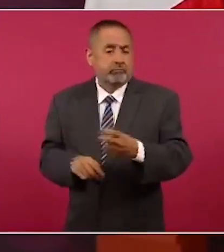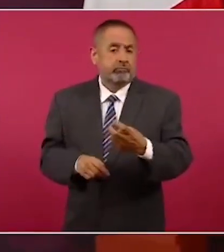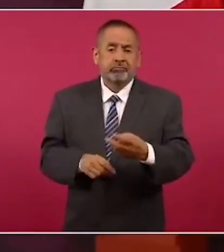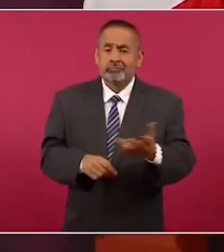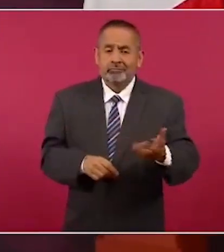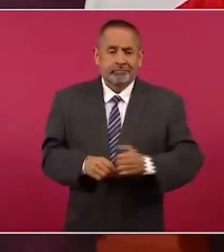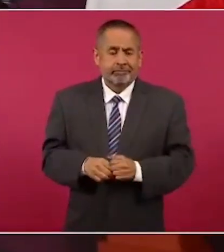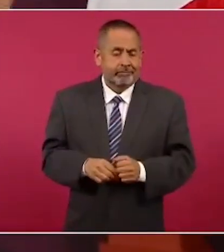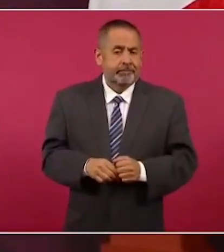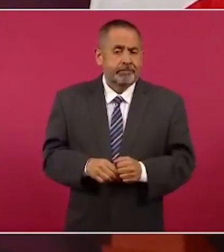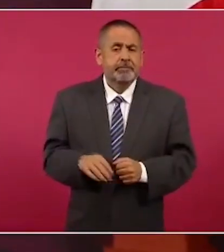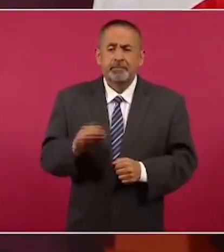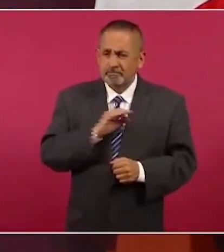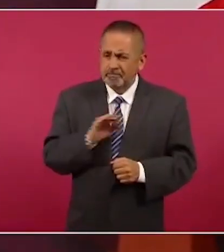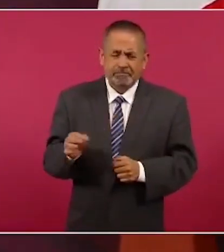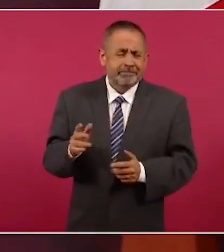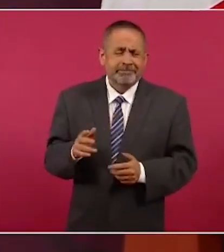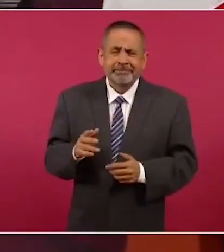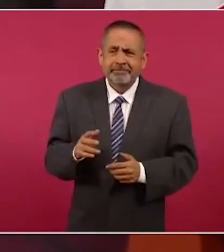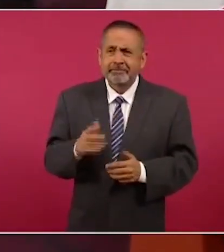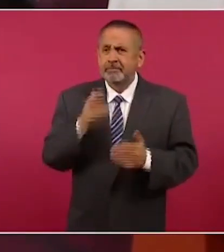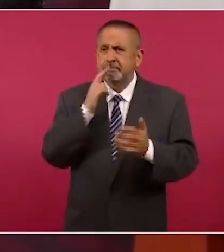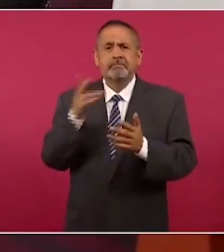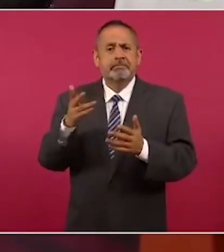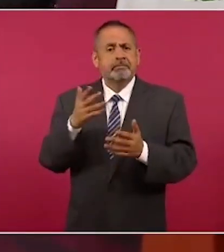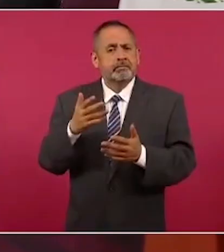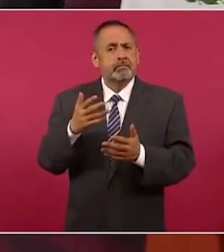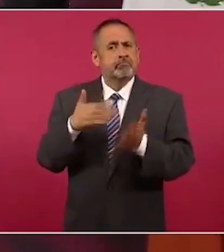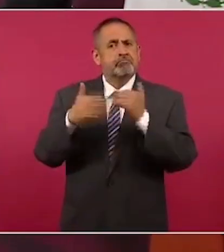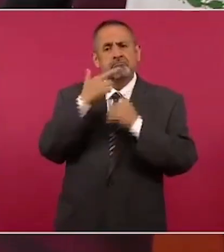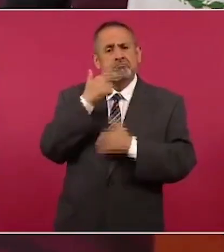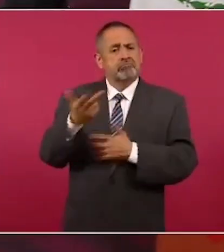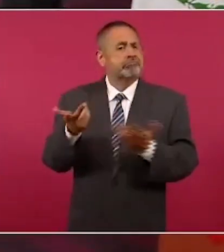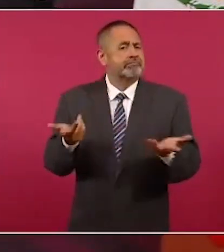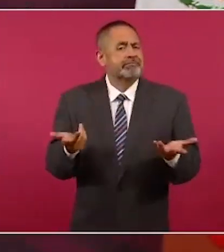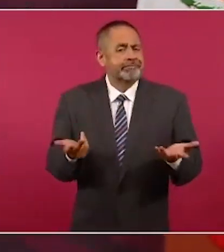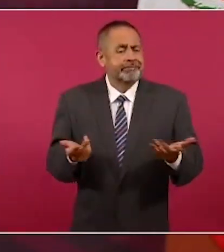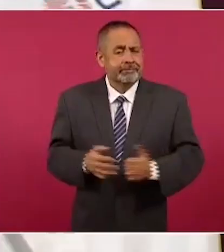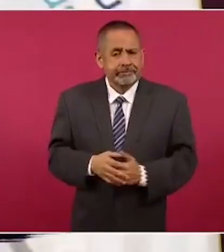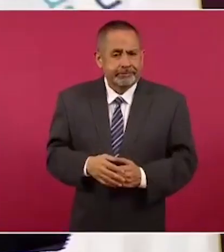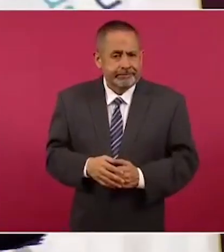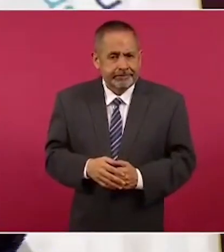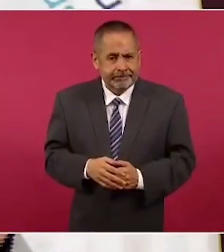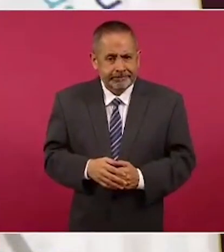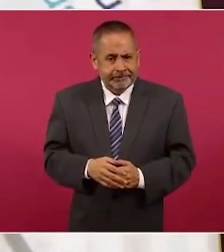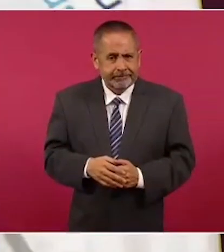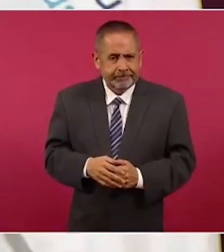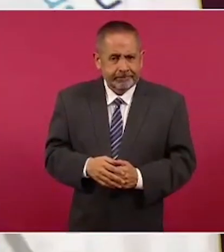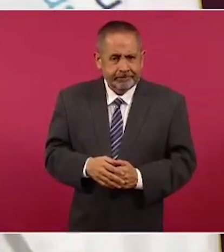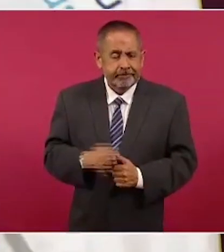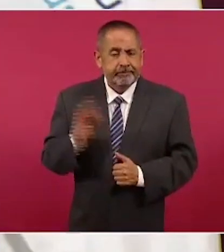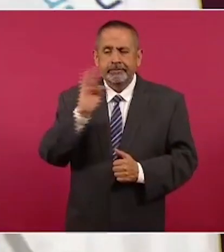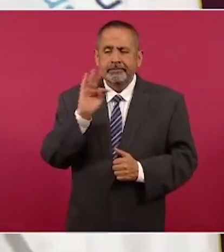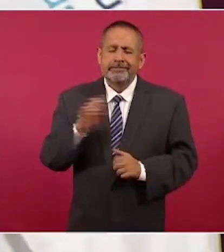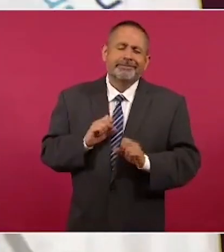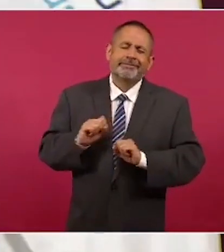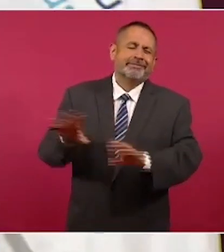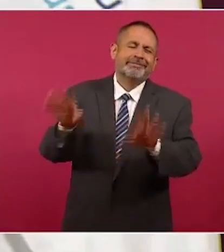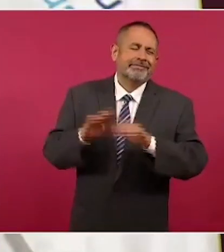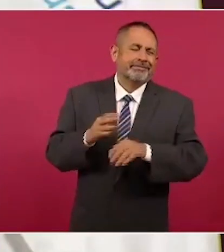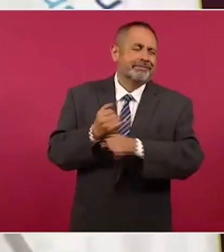lograr mucho, porque si nos descuidamos